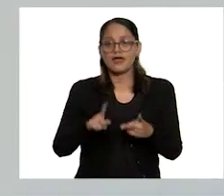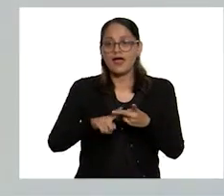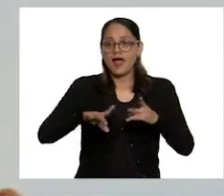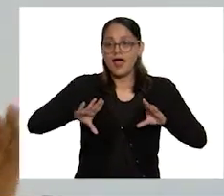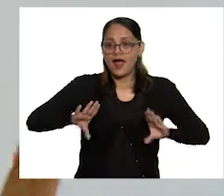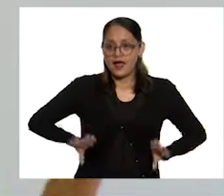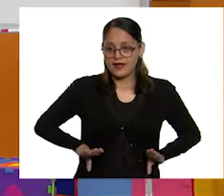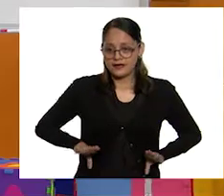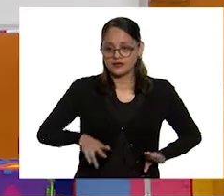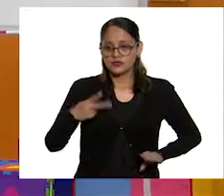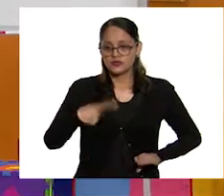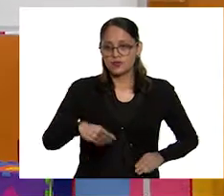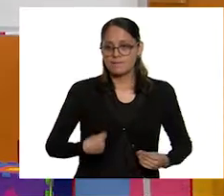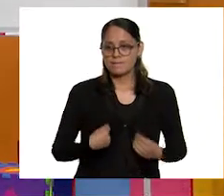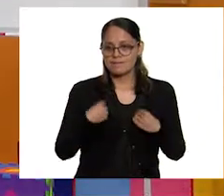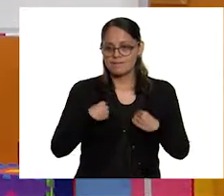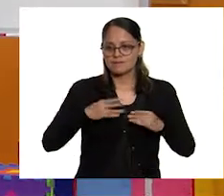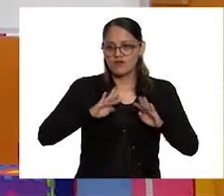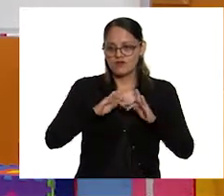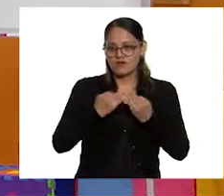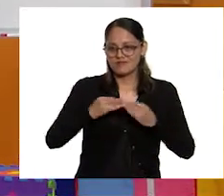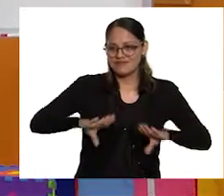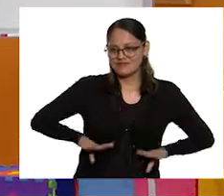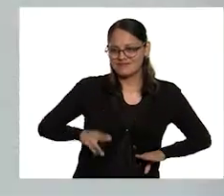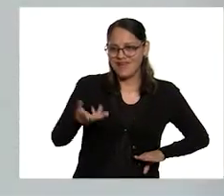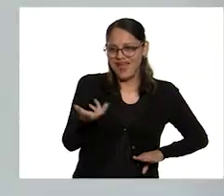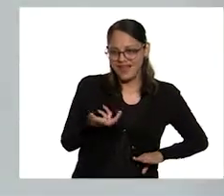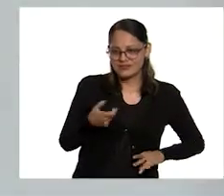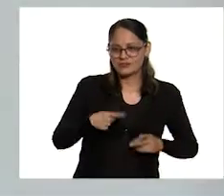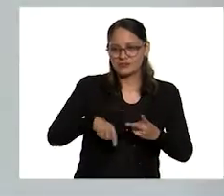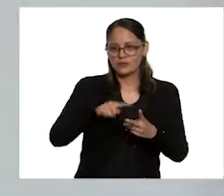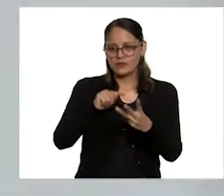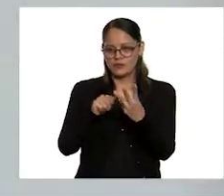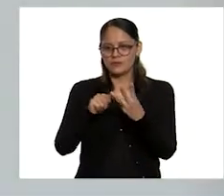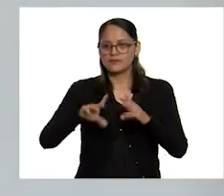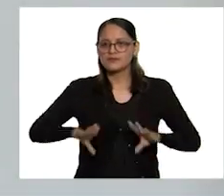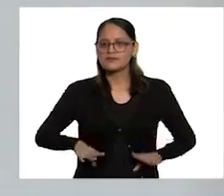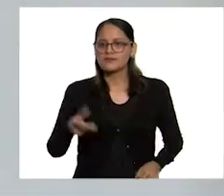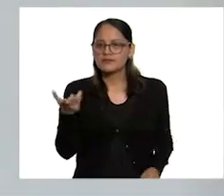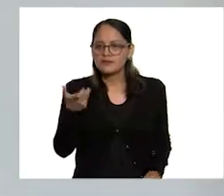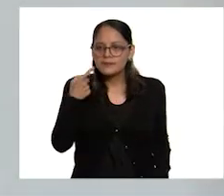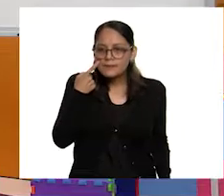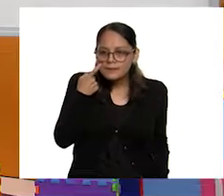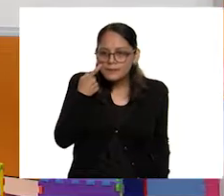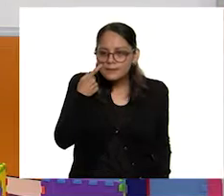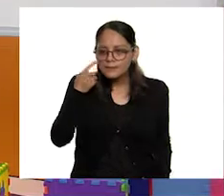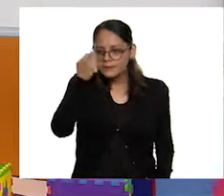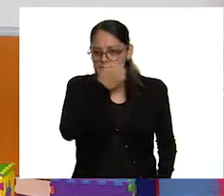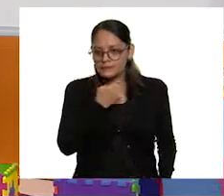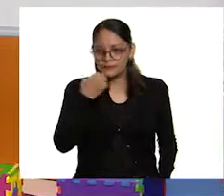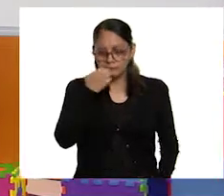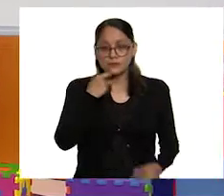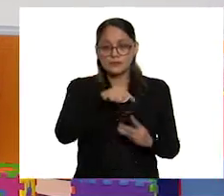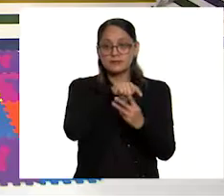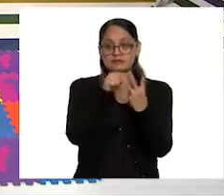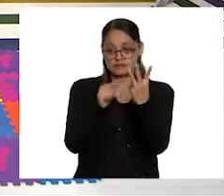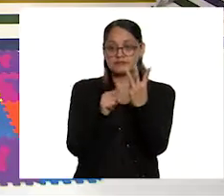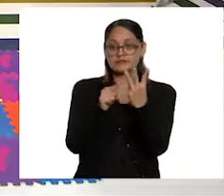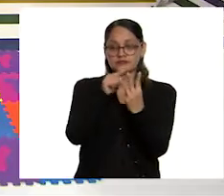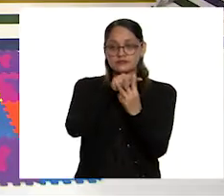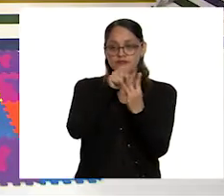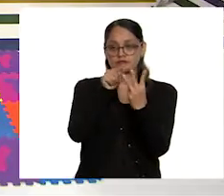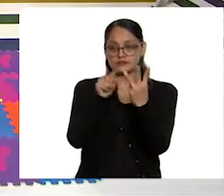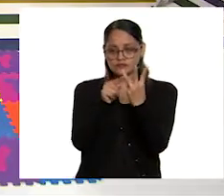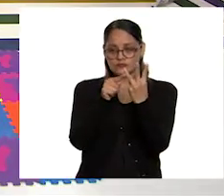personalidad y lo que hace. Ah, ya, muy bien. Y entonces... Todo eso entonces sí son nuestras